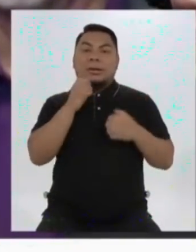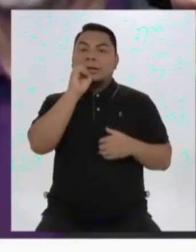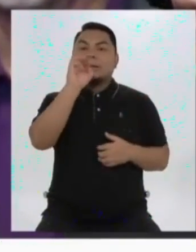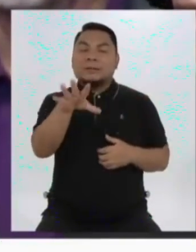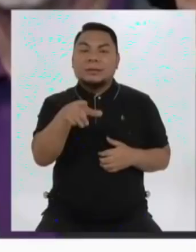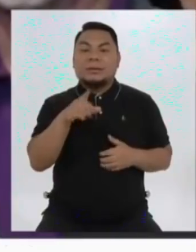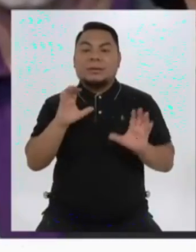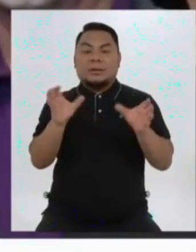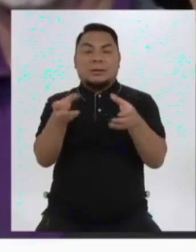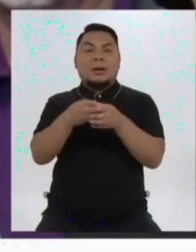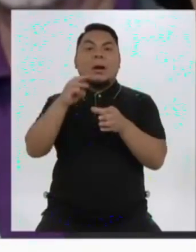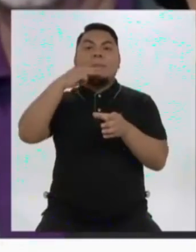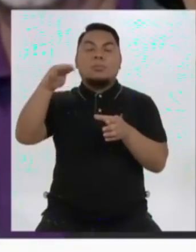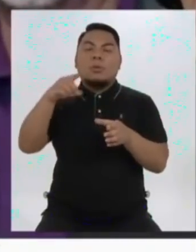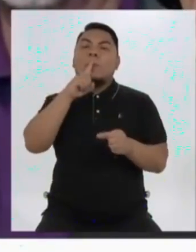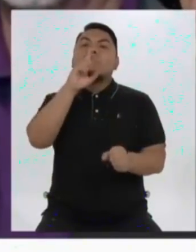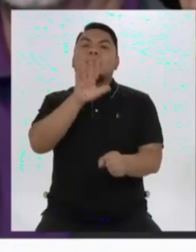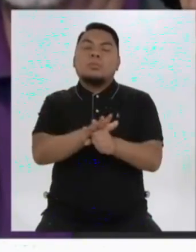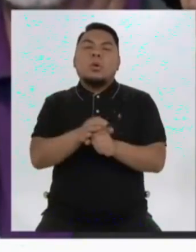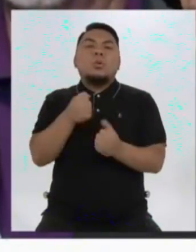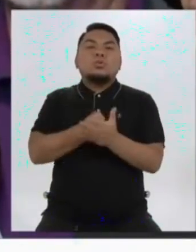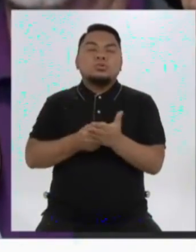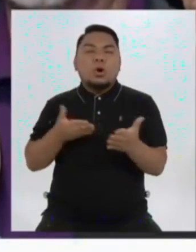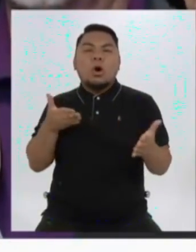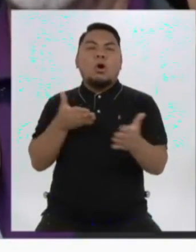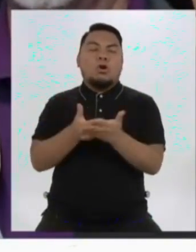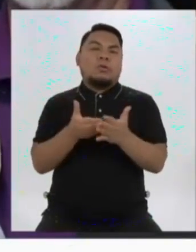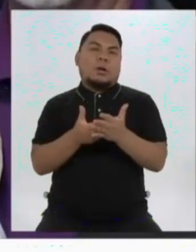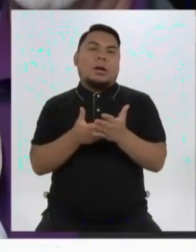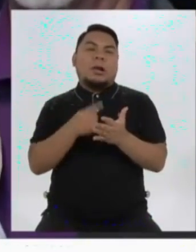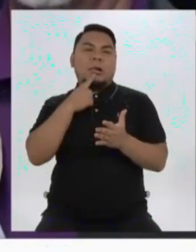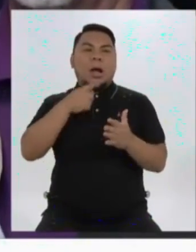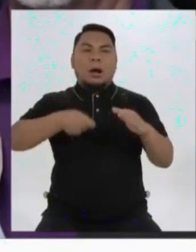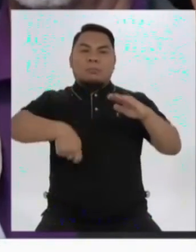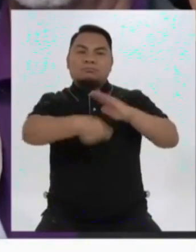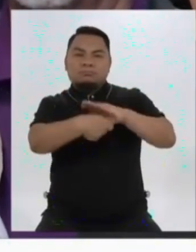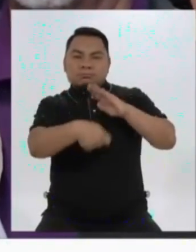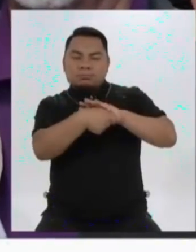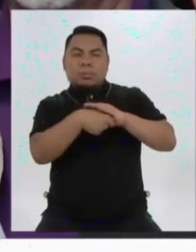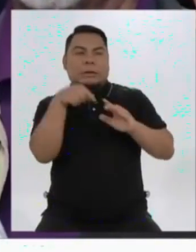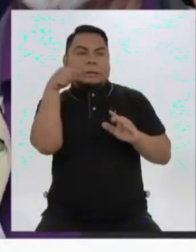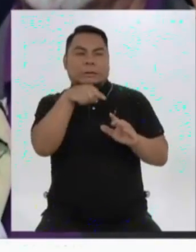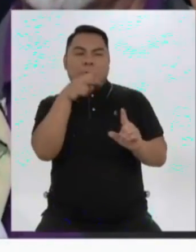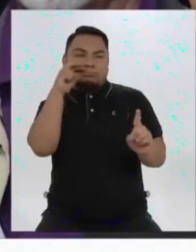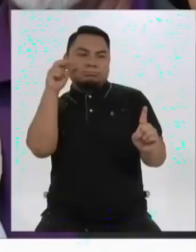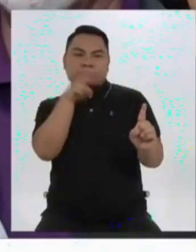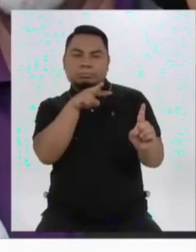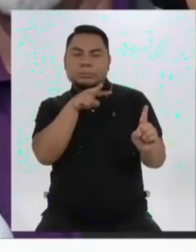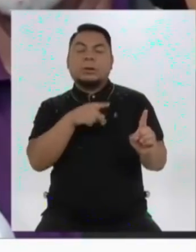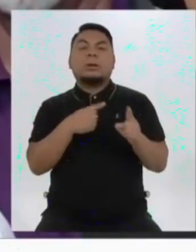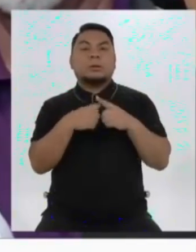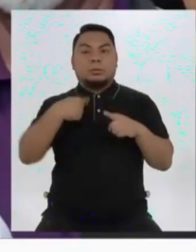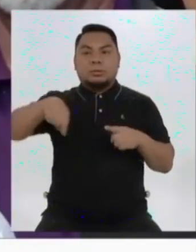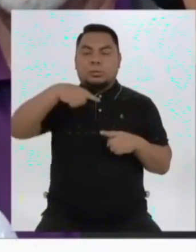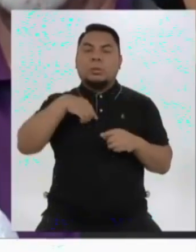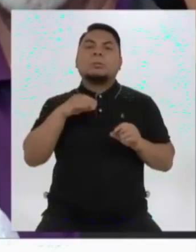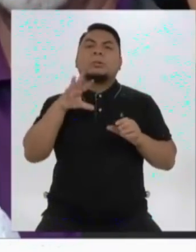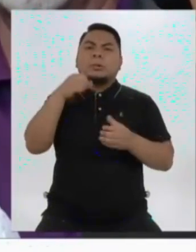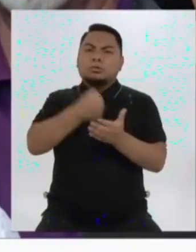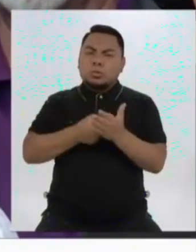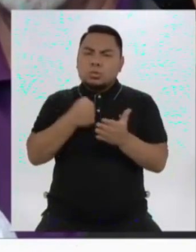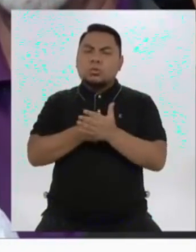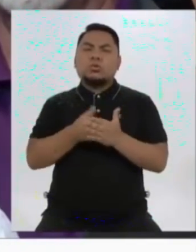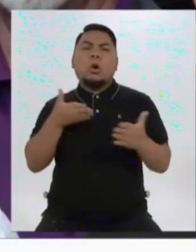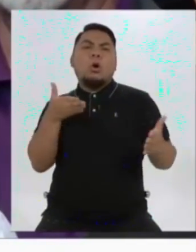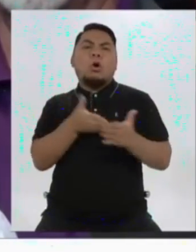también va a cumplir su promesa de la lucha contra la corrupción. Desde que nos creamos como institución, hemos siempre estado en el lugar correcto de la lucha contra